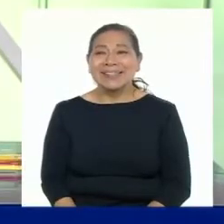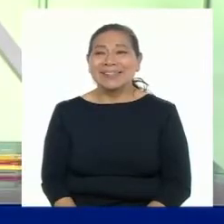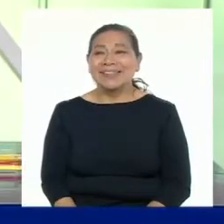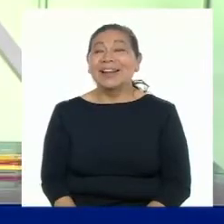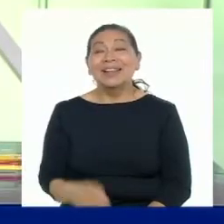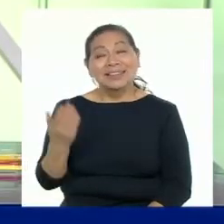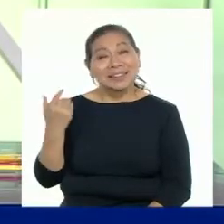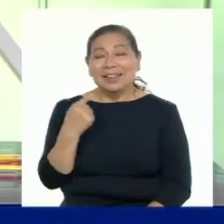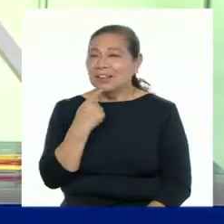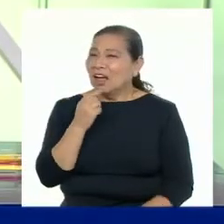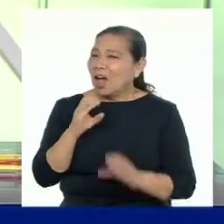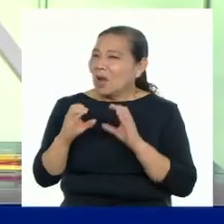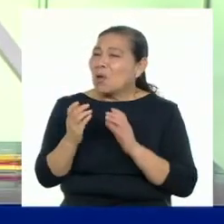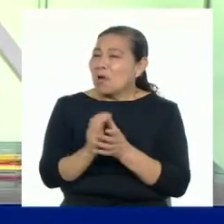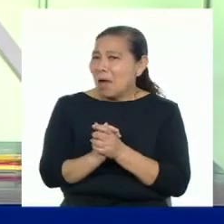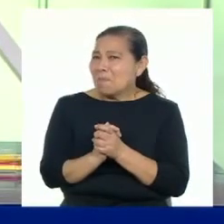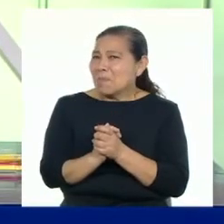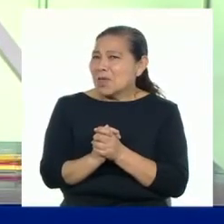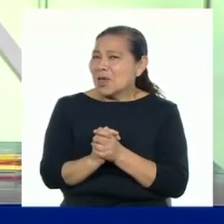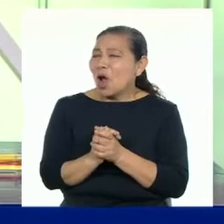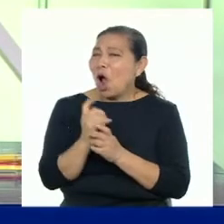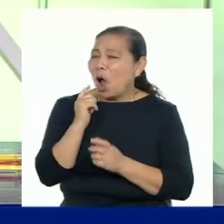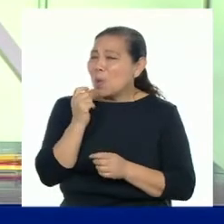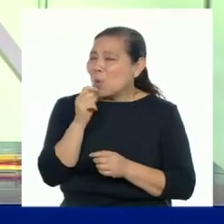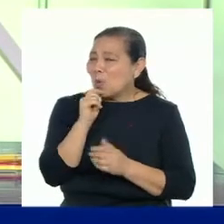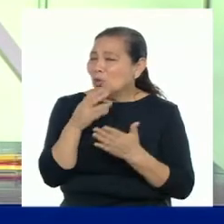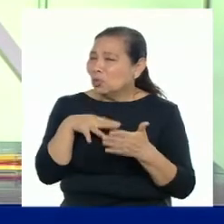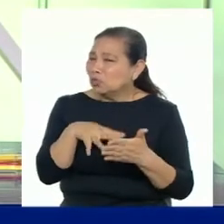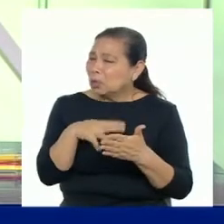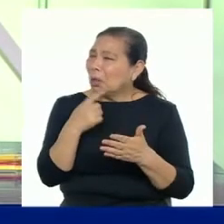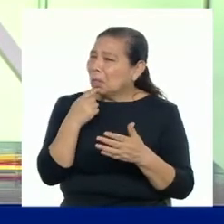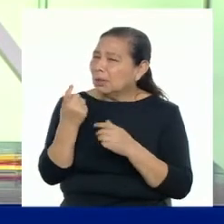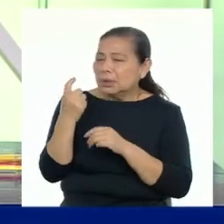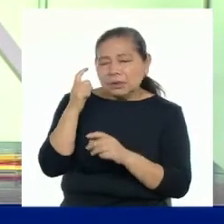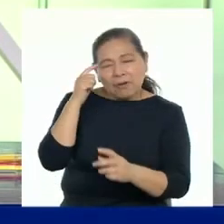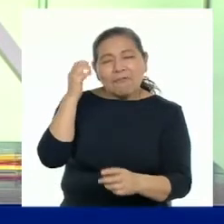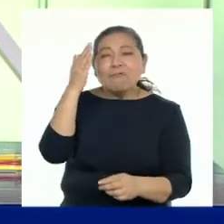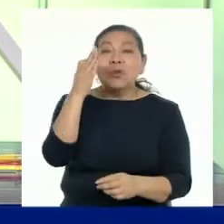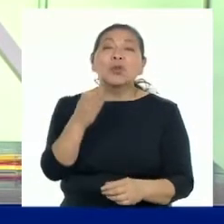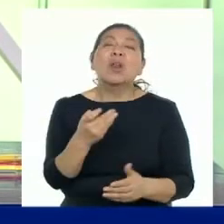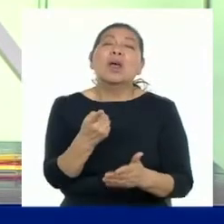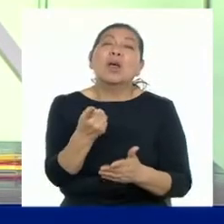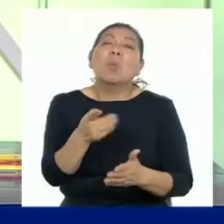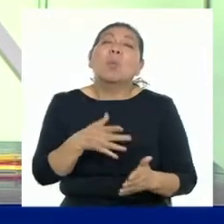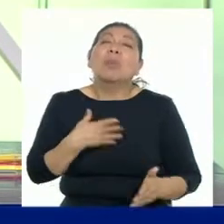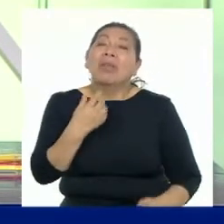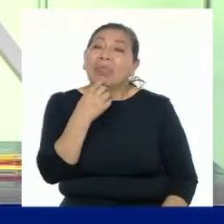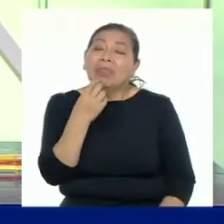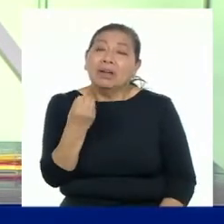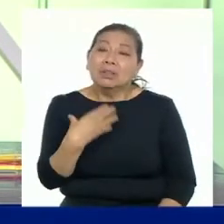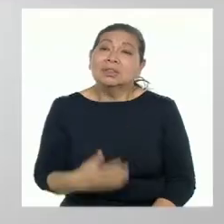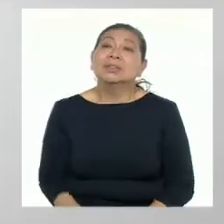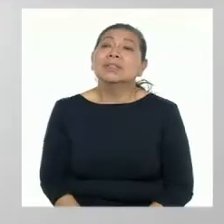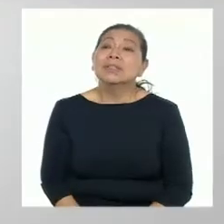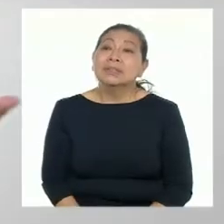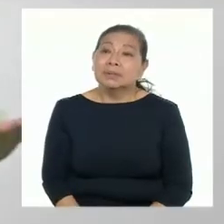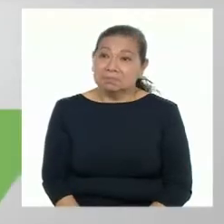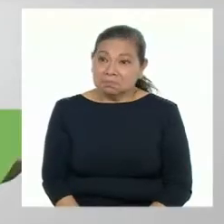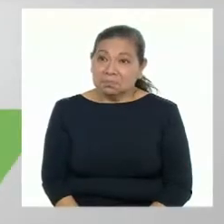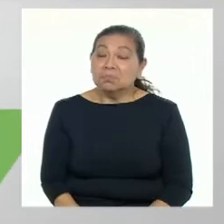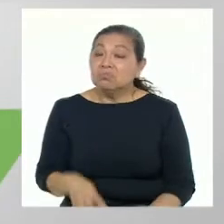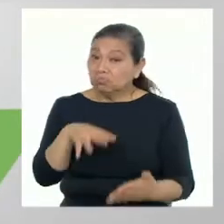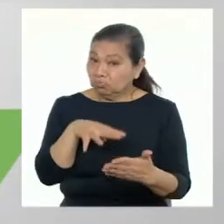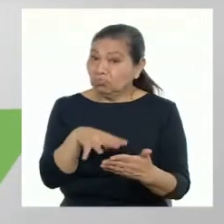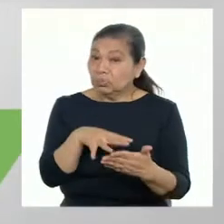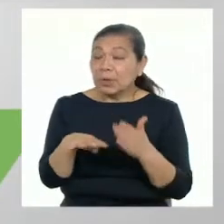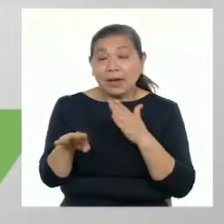Hace un rato estaba hablando con unas amigas y amigos sobre los estudios y nuestras metas a futuro. ¿Qué podría decirnos al respecto? Los